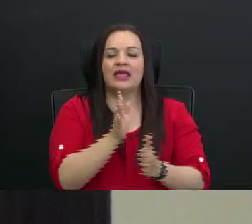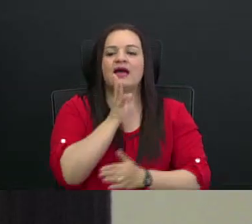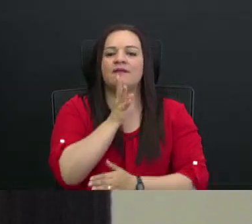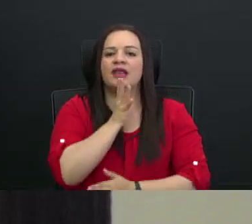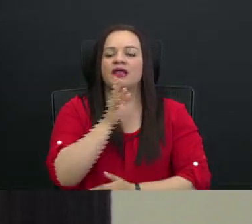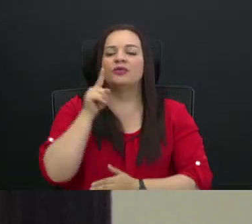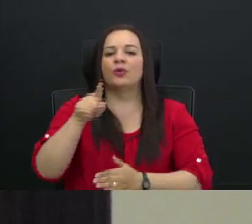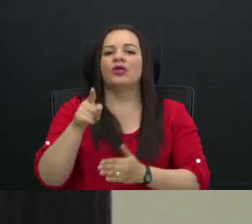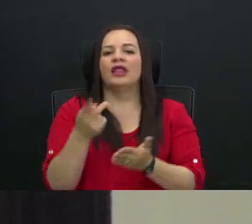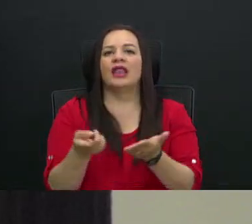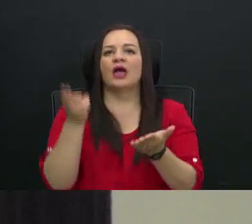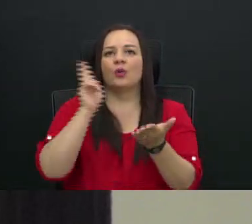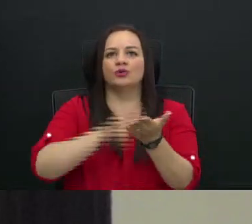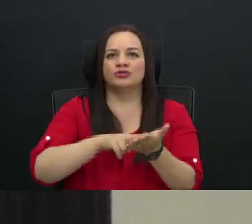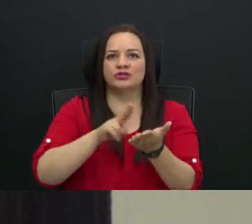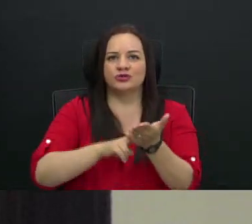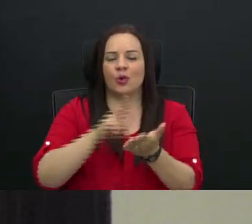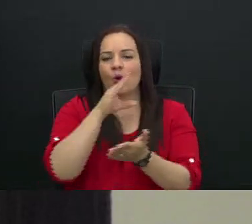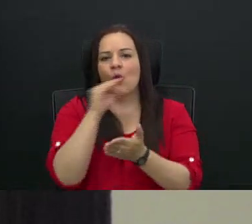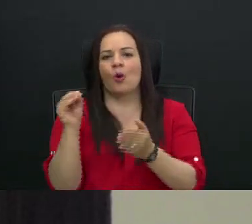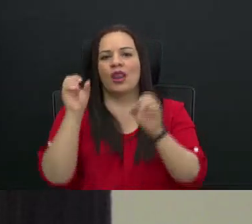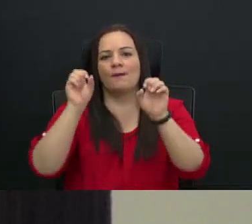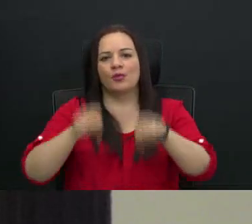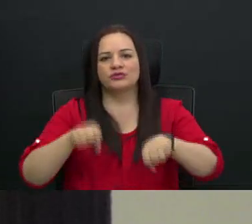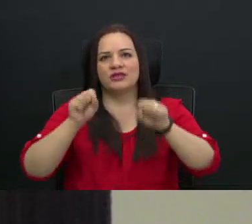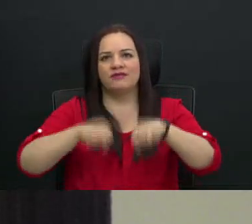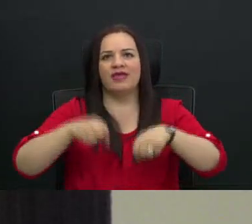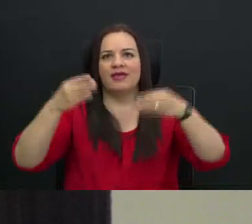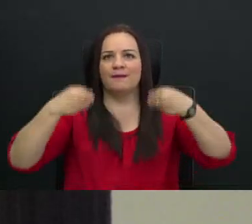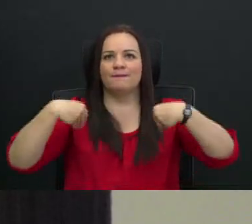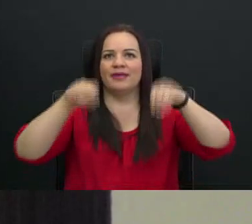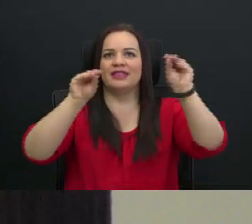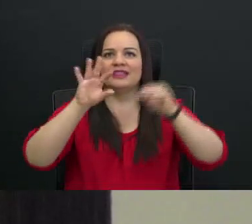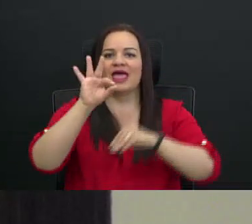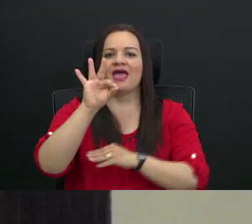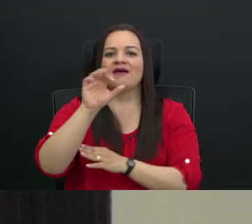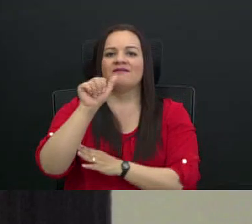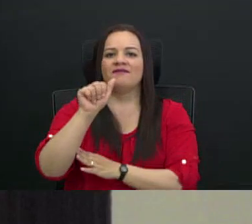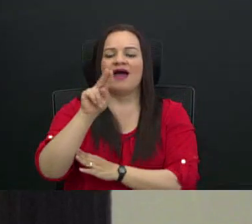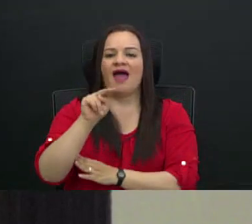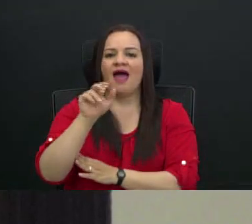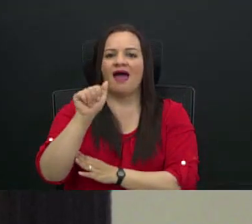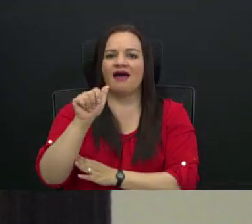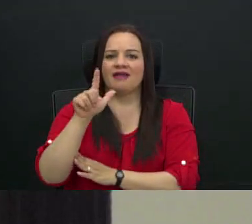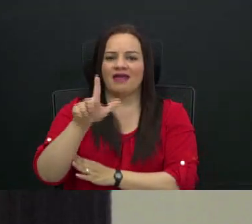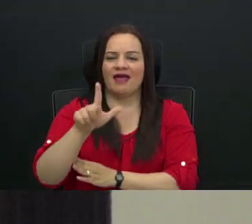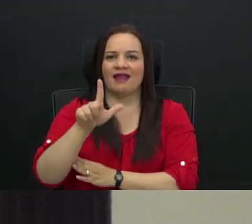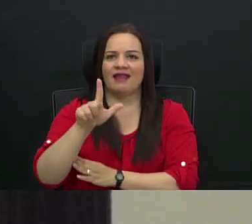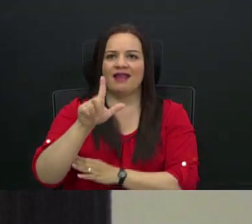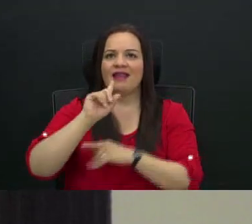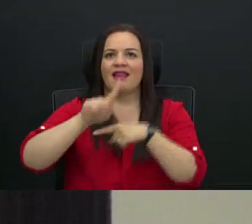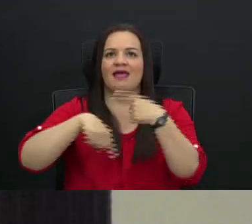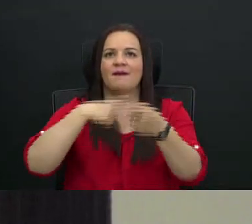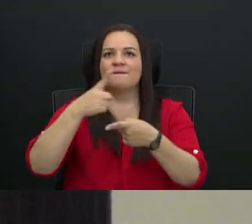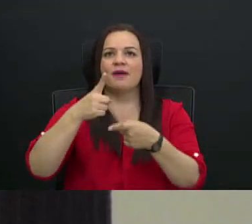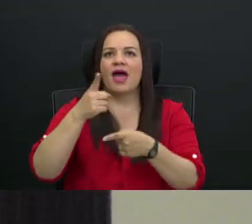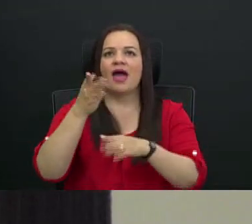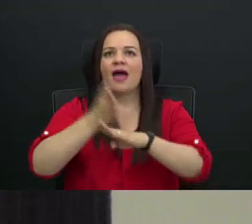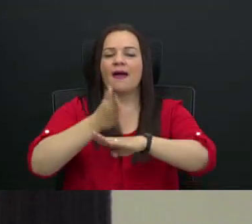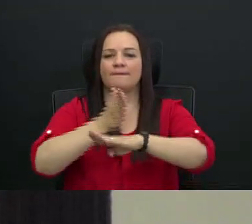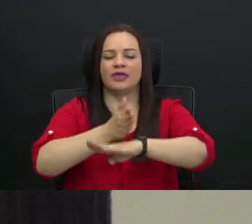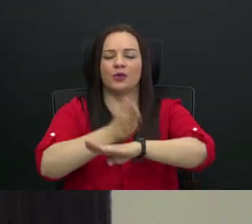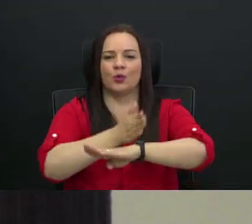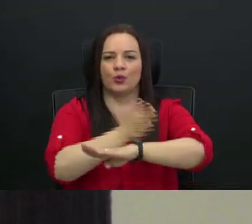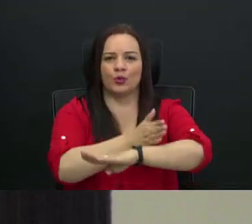concesión o la posible venta de la FANAL va a mejorar